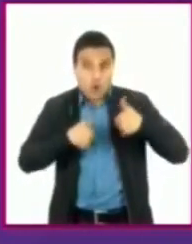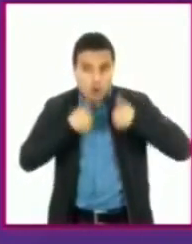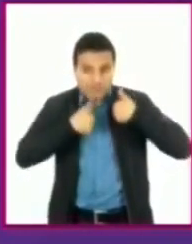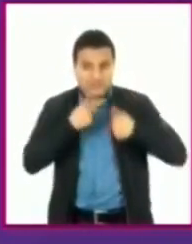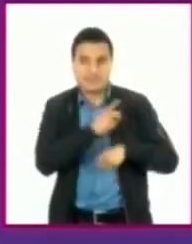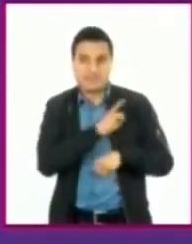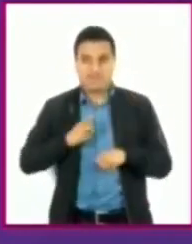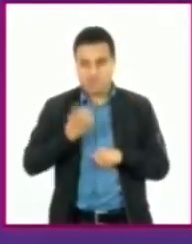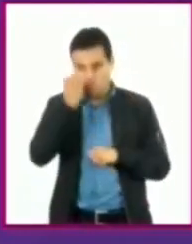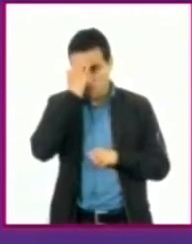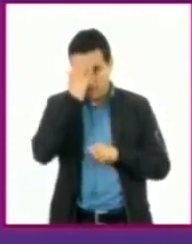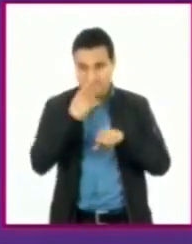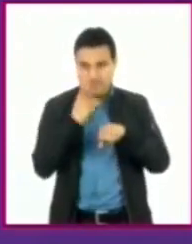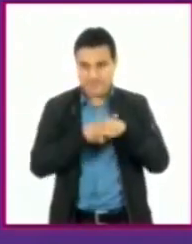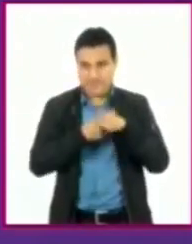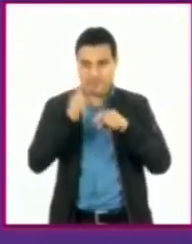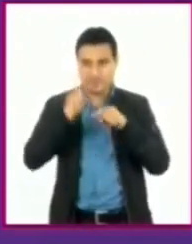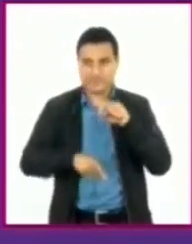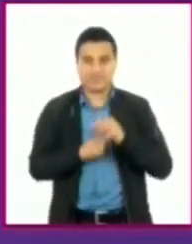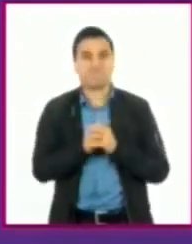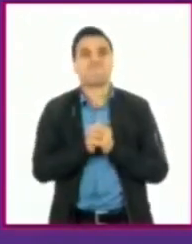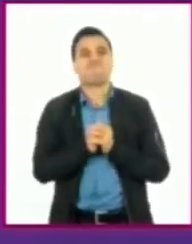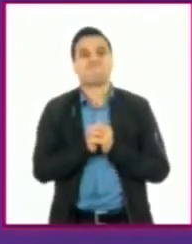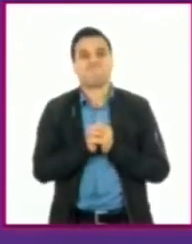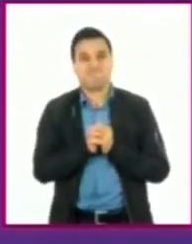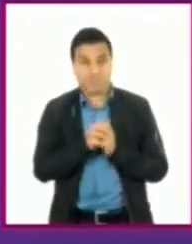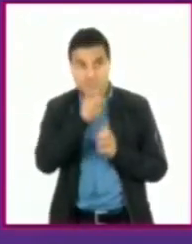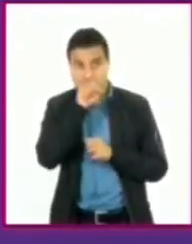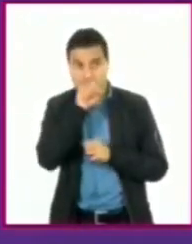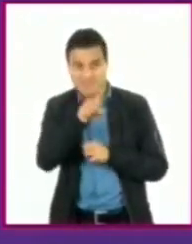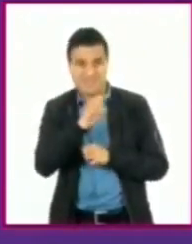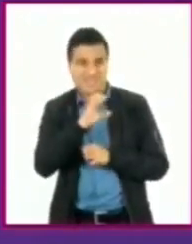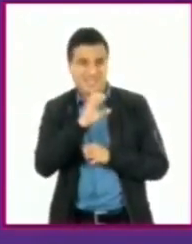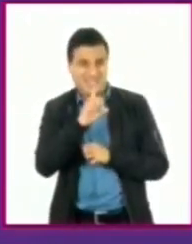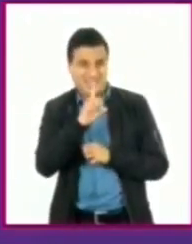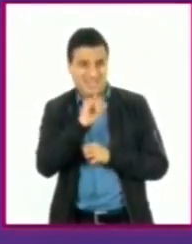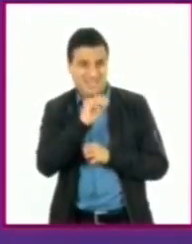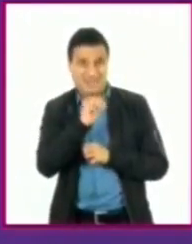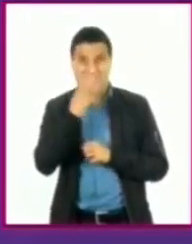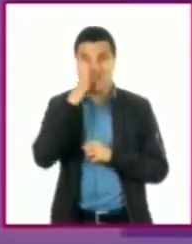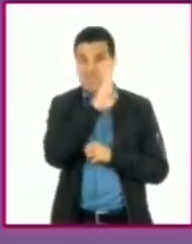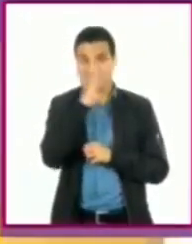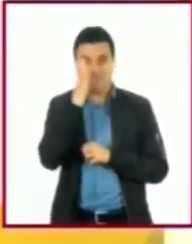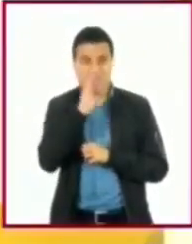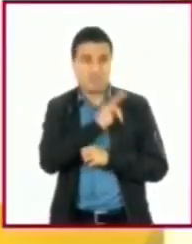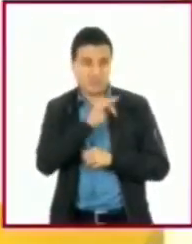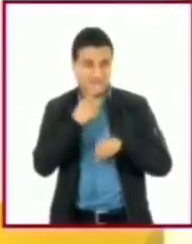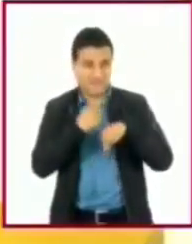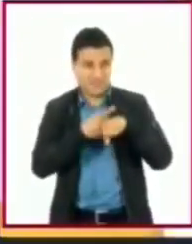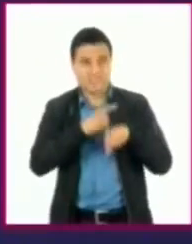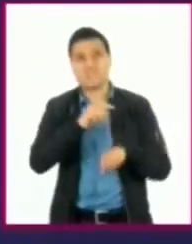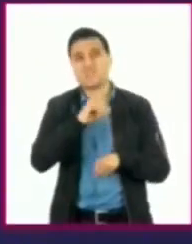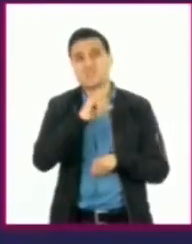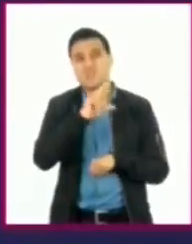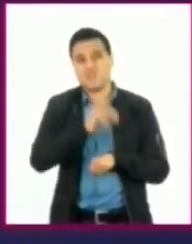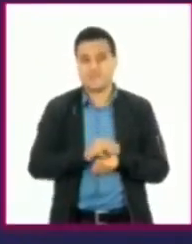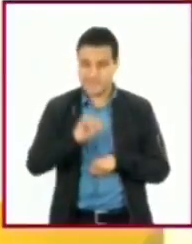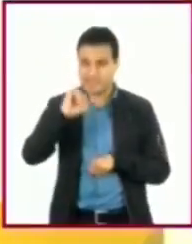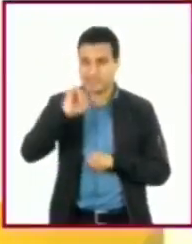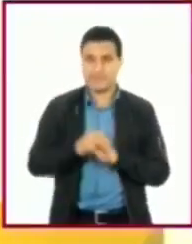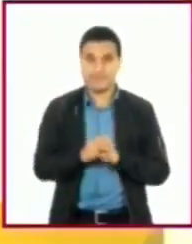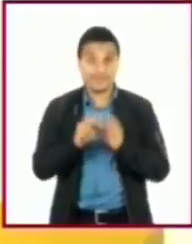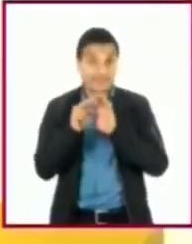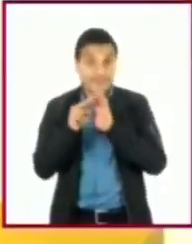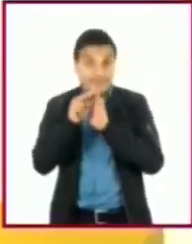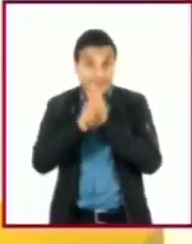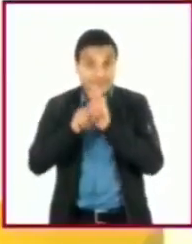estas enfermedades. También podemos enfermarnos por los cambios de clima, ¿no es así? Así es, Juan. Como pudiste ver en el video,